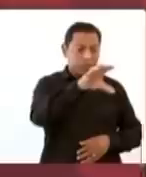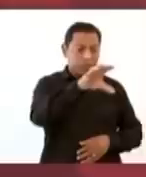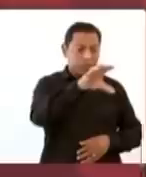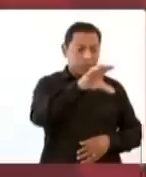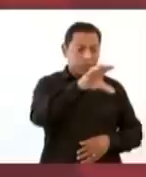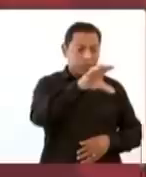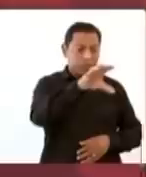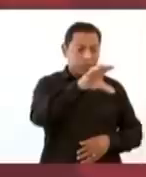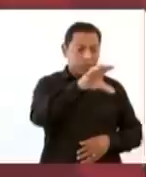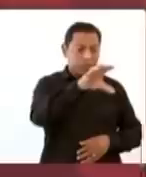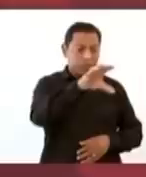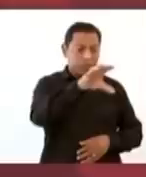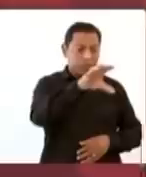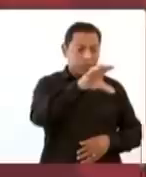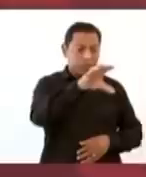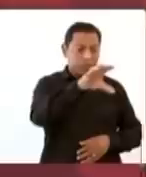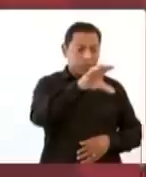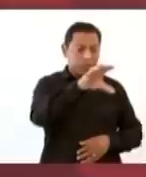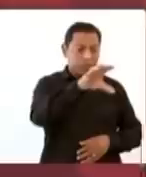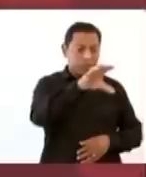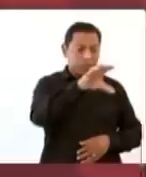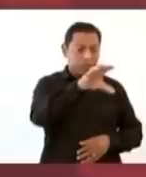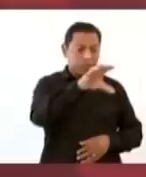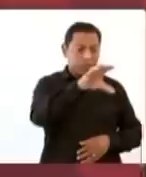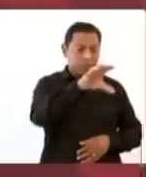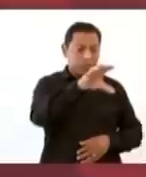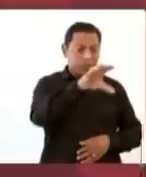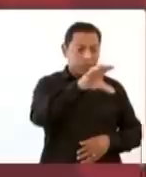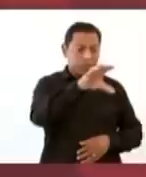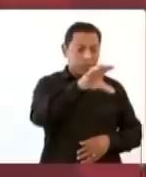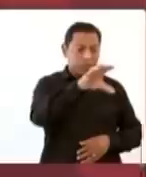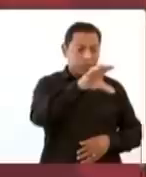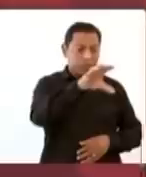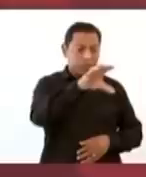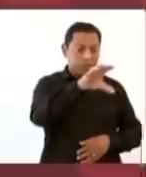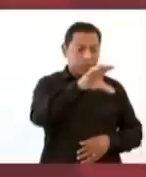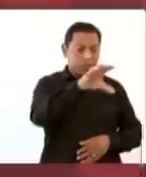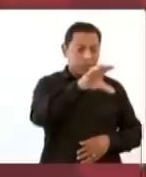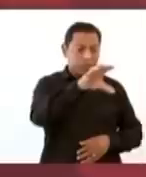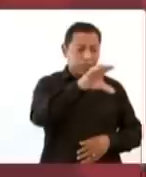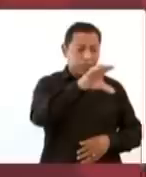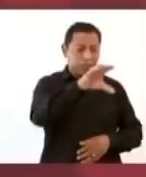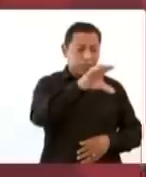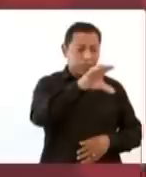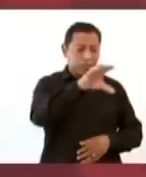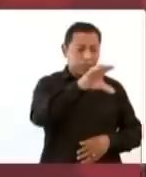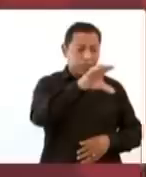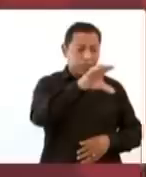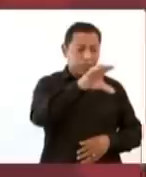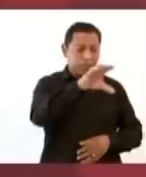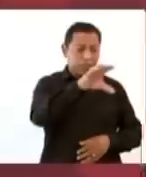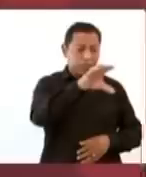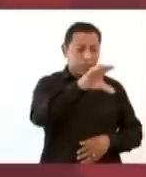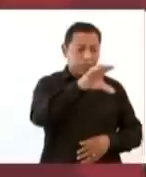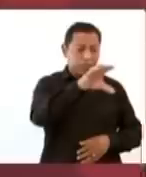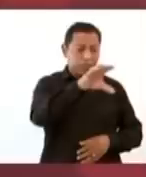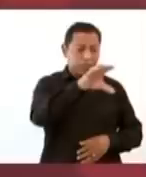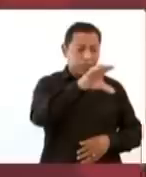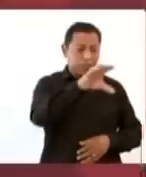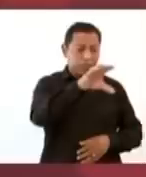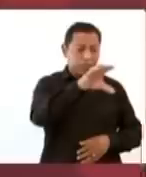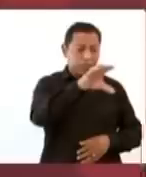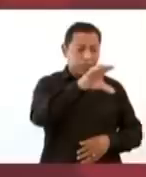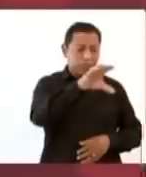¿Alguien se acuerda de la balborrea que traía este güey cuando decía que ibas a tener una fanja de retención para que los